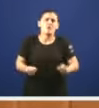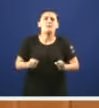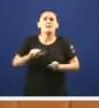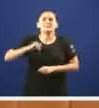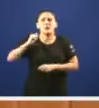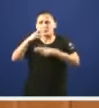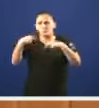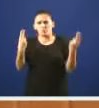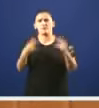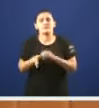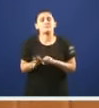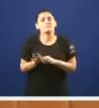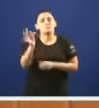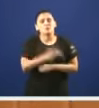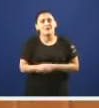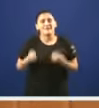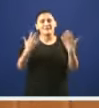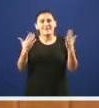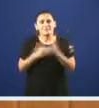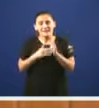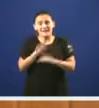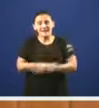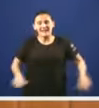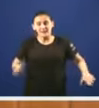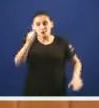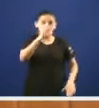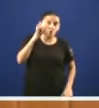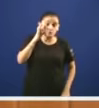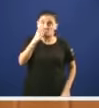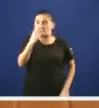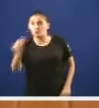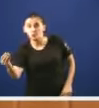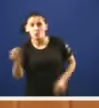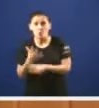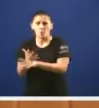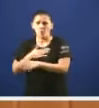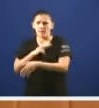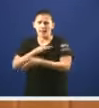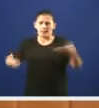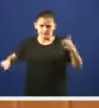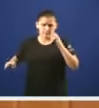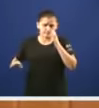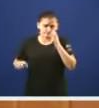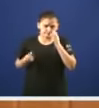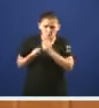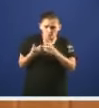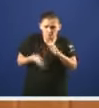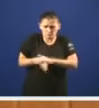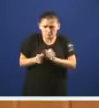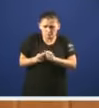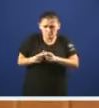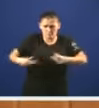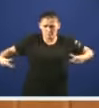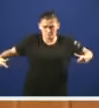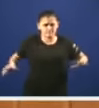pública 10.000 nenos e nenas están enganchados o xogo en Galicia e os números non paran de medrar